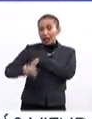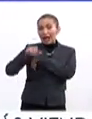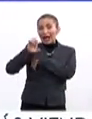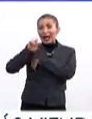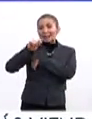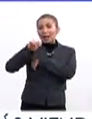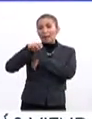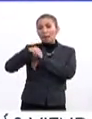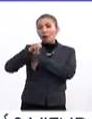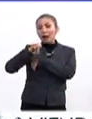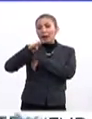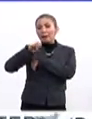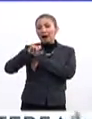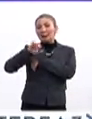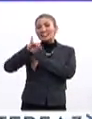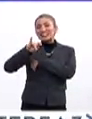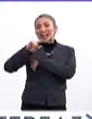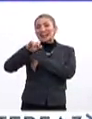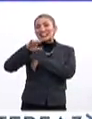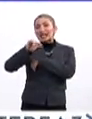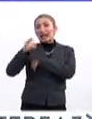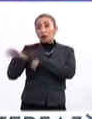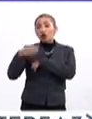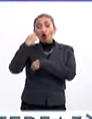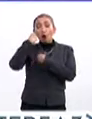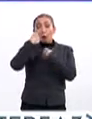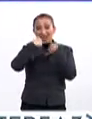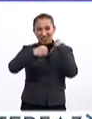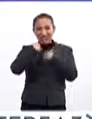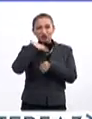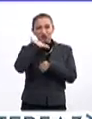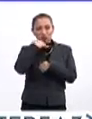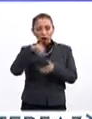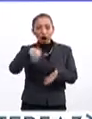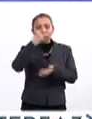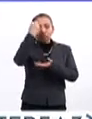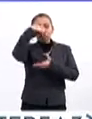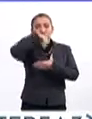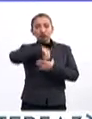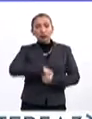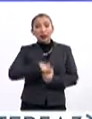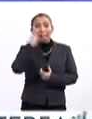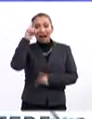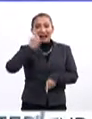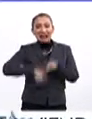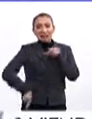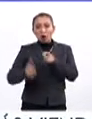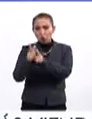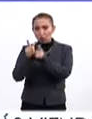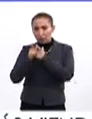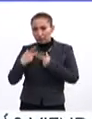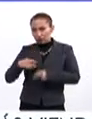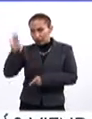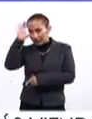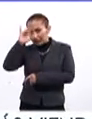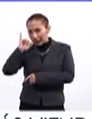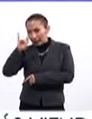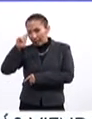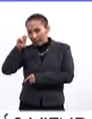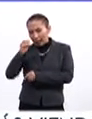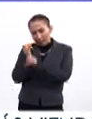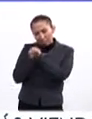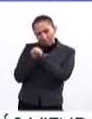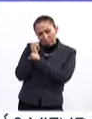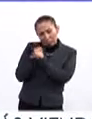entamoeba histolítica, y se contrae al consumir alimentos contaminados. Para combatirla, un grupo de científicos del Instituto